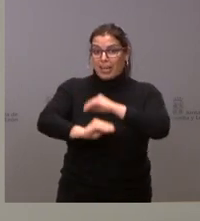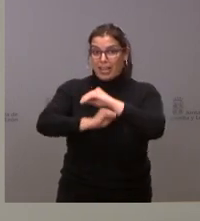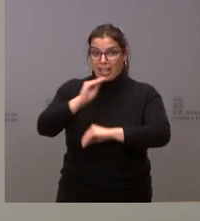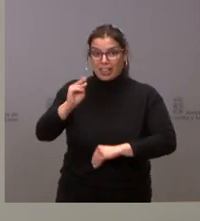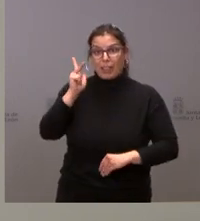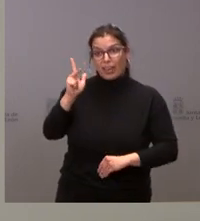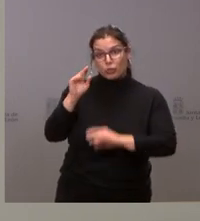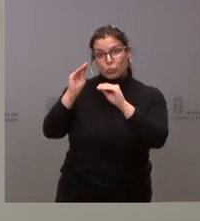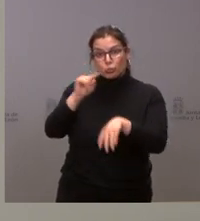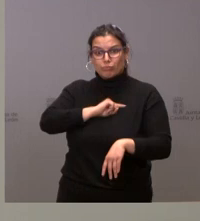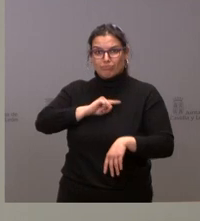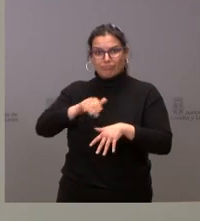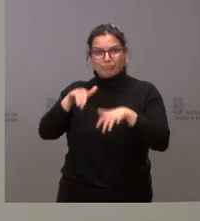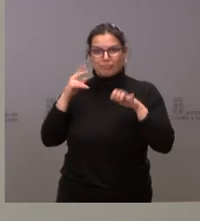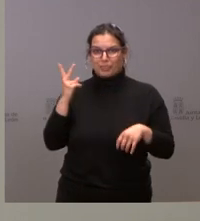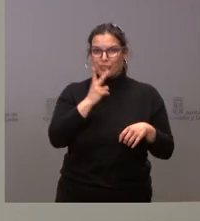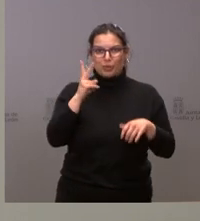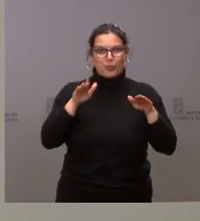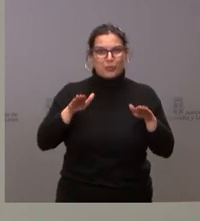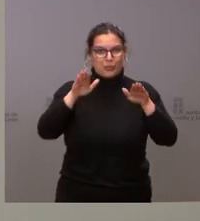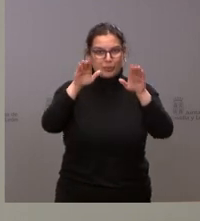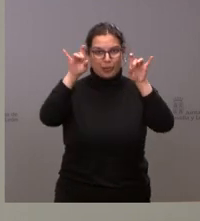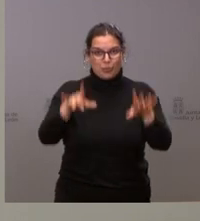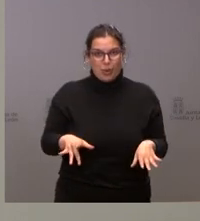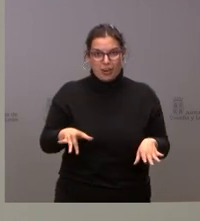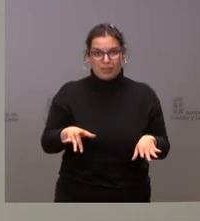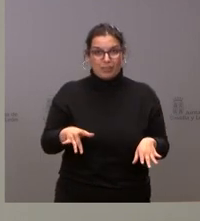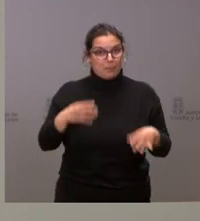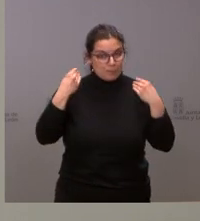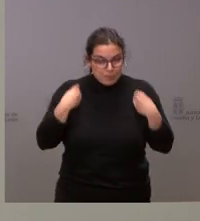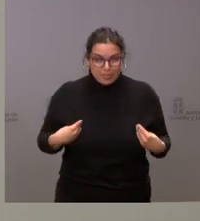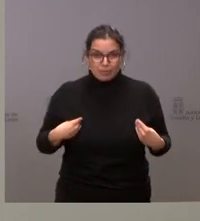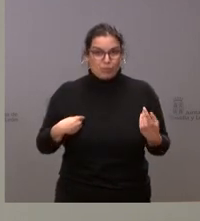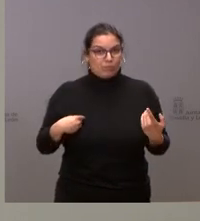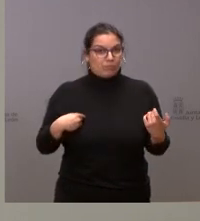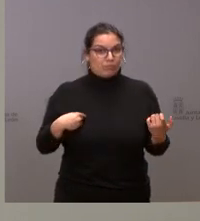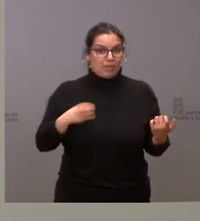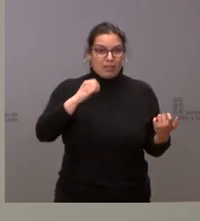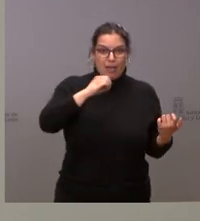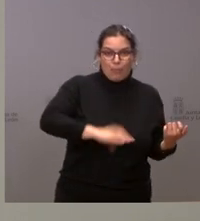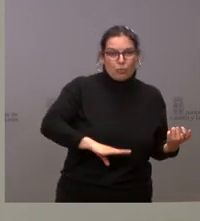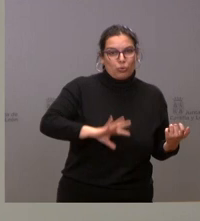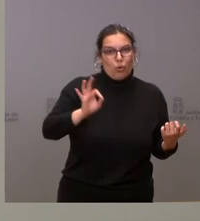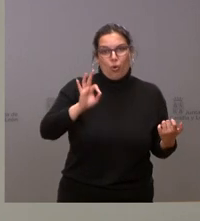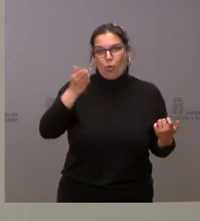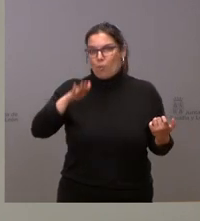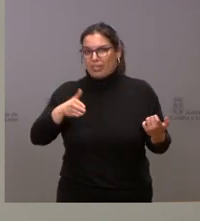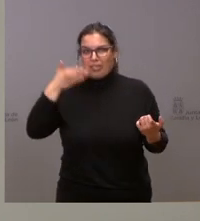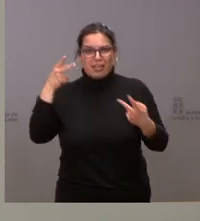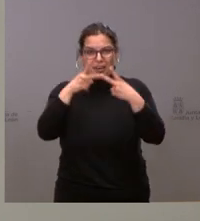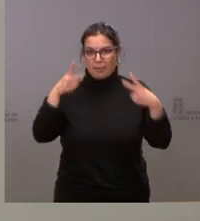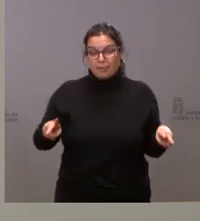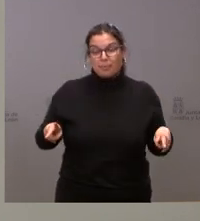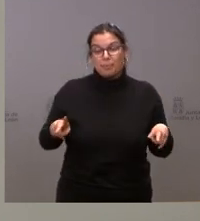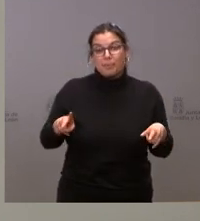también su derecho a la objeción de conciencia. Igual nos ocurre en este caso, en el caso del derecho a la muerte digna, que puede ser